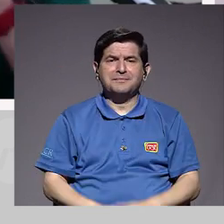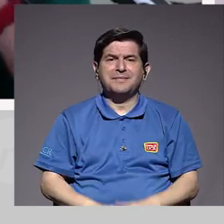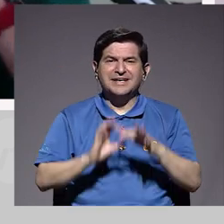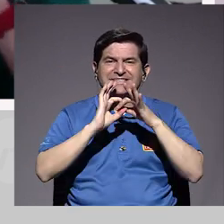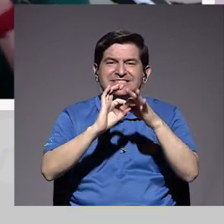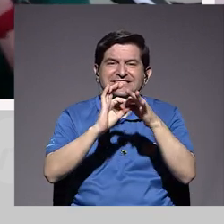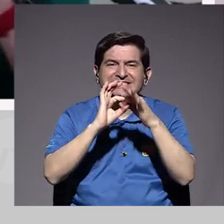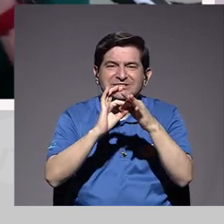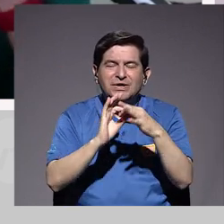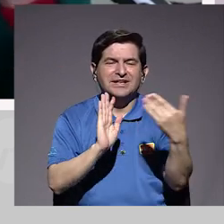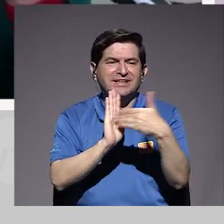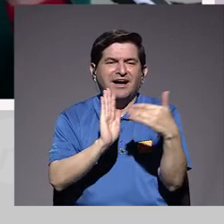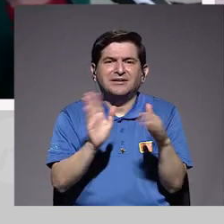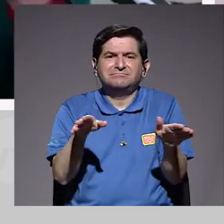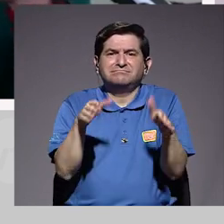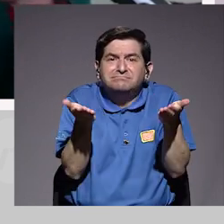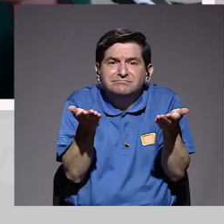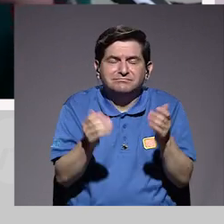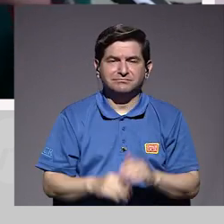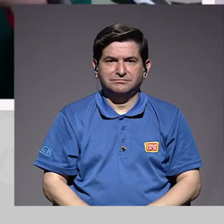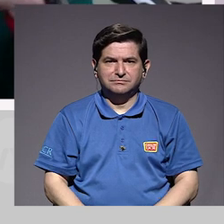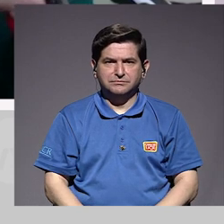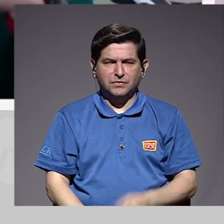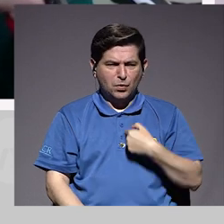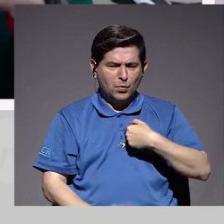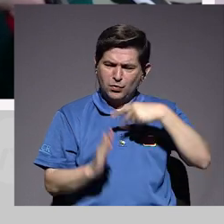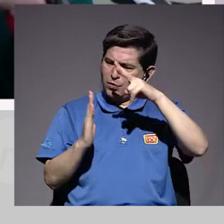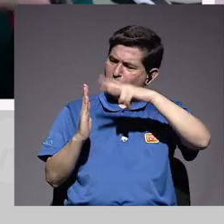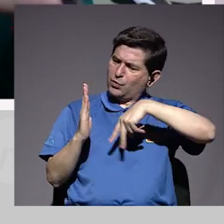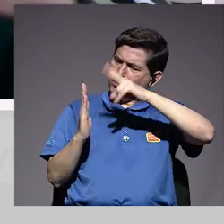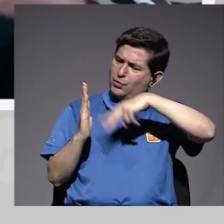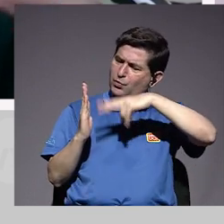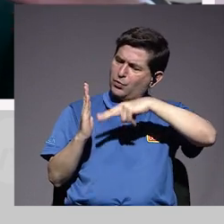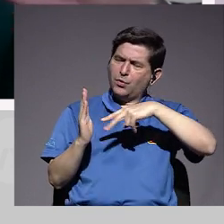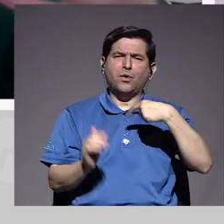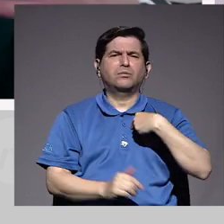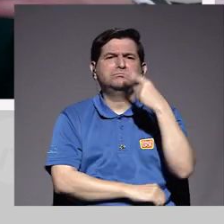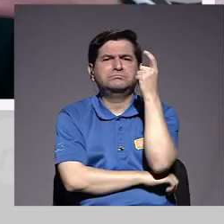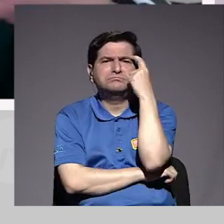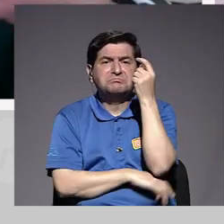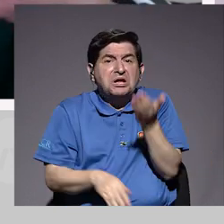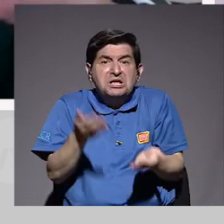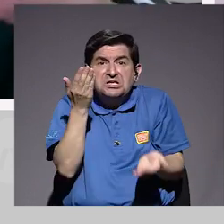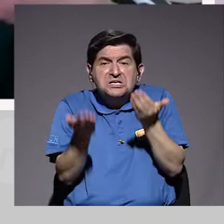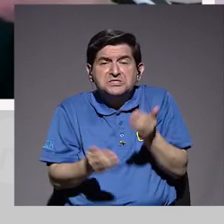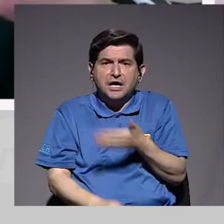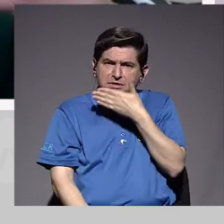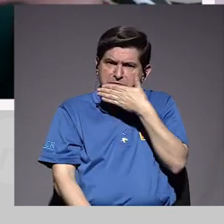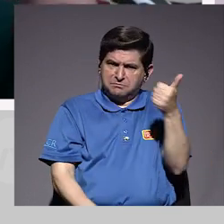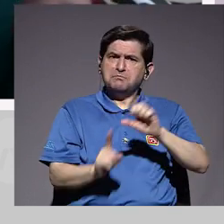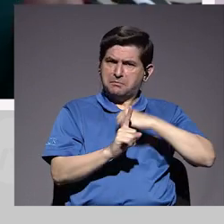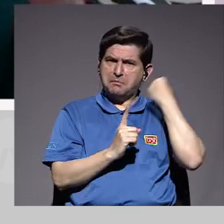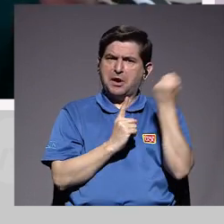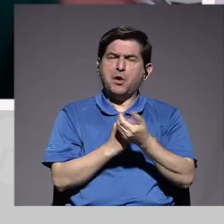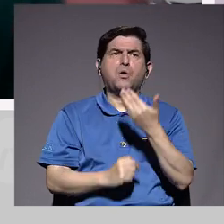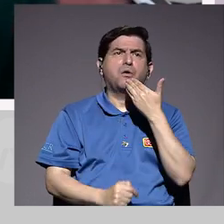afectando. Entonces resulta que uno se pone a leer o comienza a pensar que posiblemente esté mejorando la situación gracias al